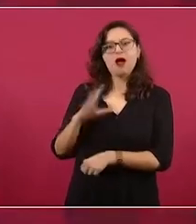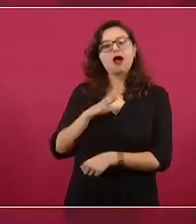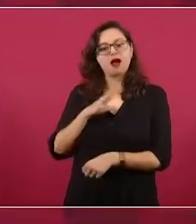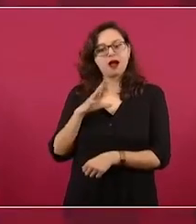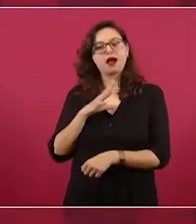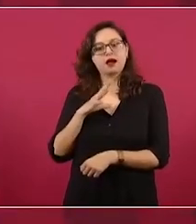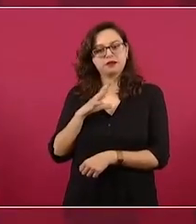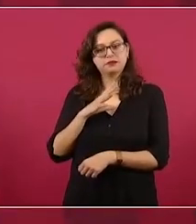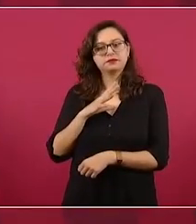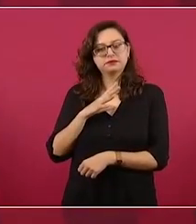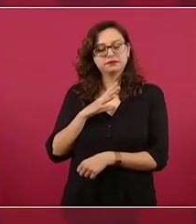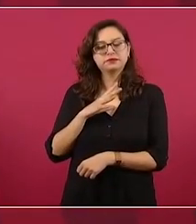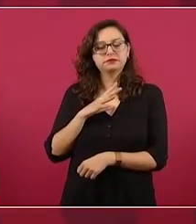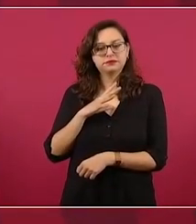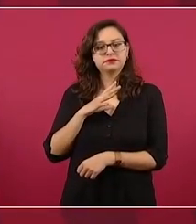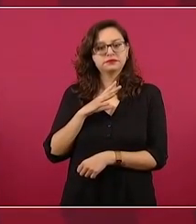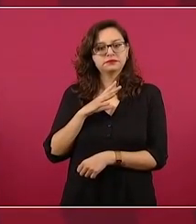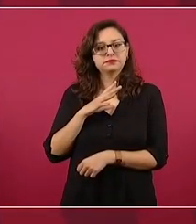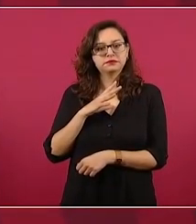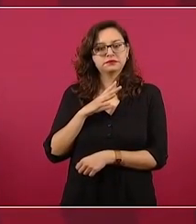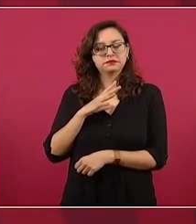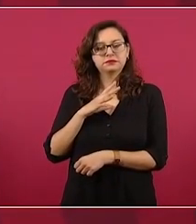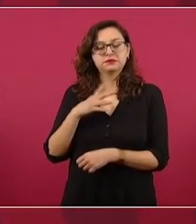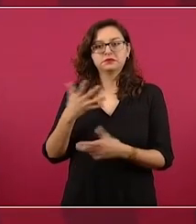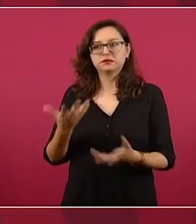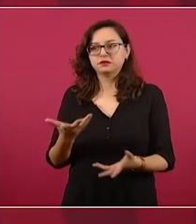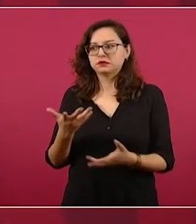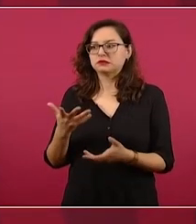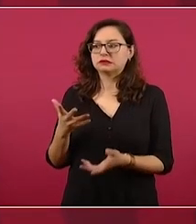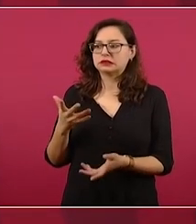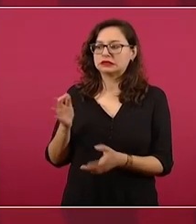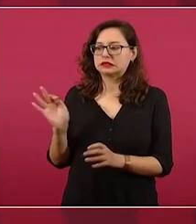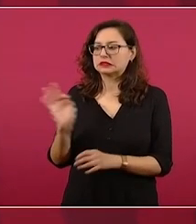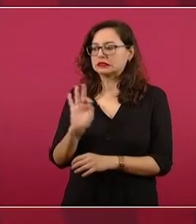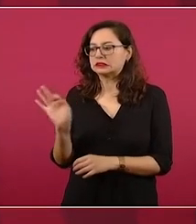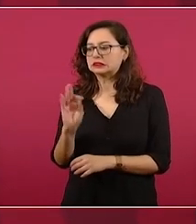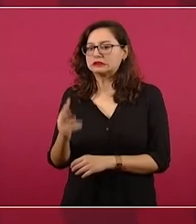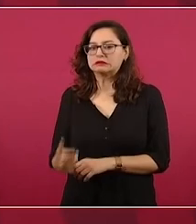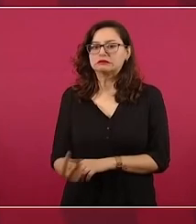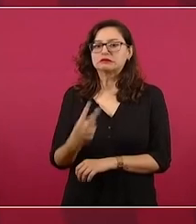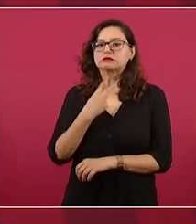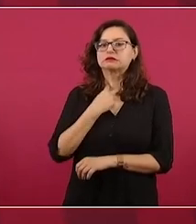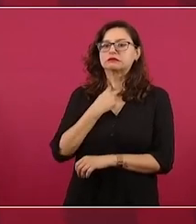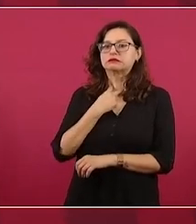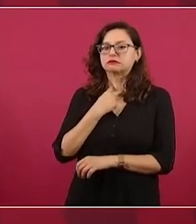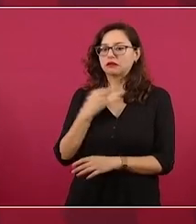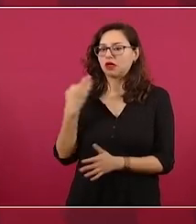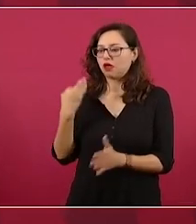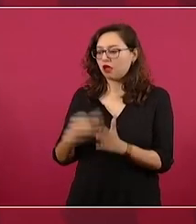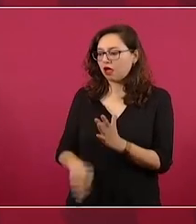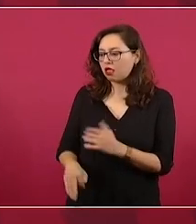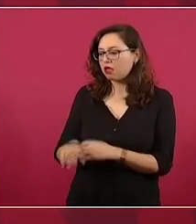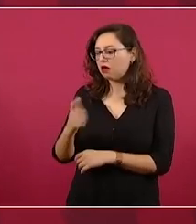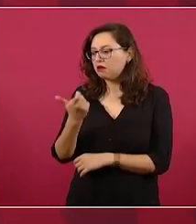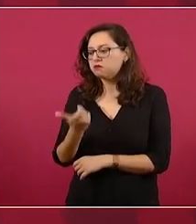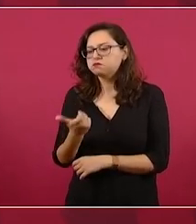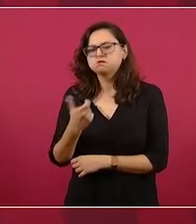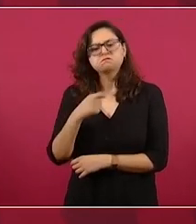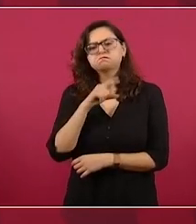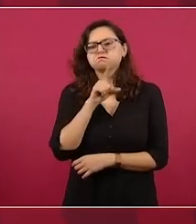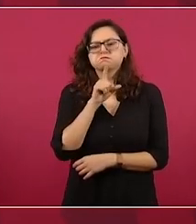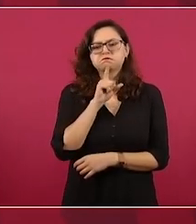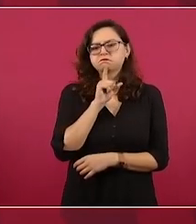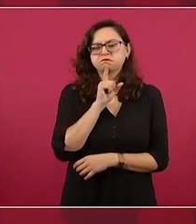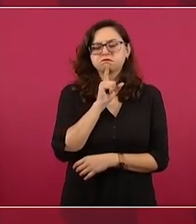No hemos tenido un problema de déficit en cuanto a